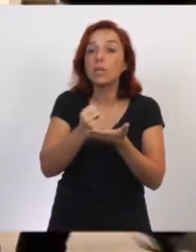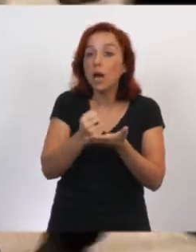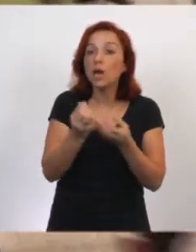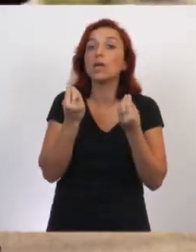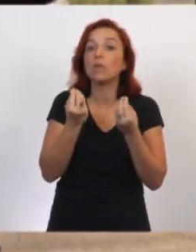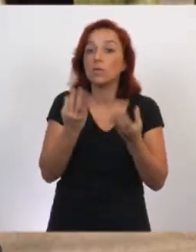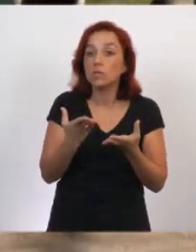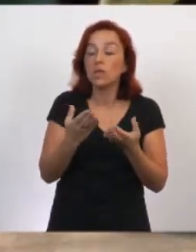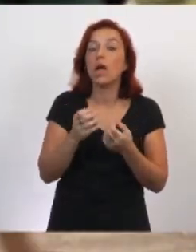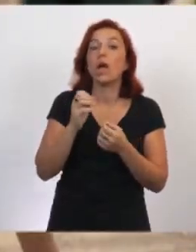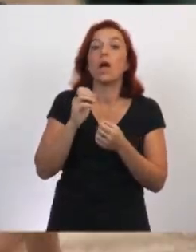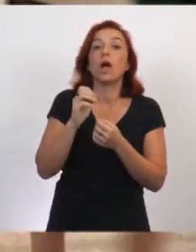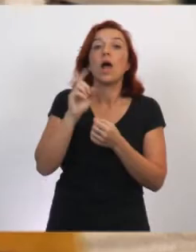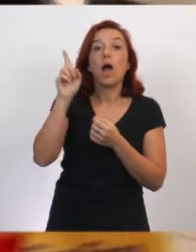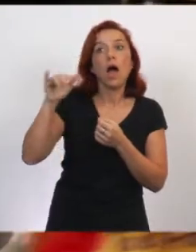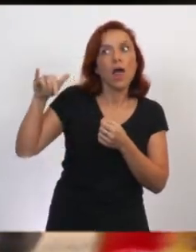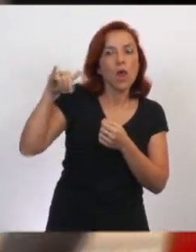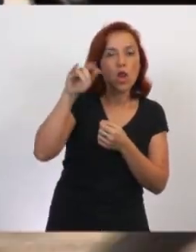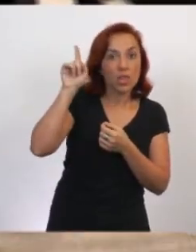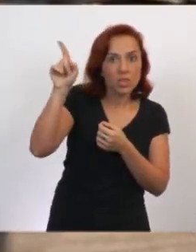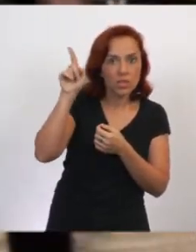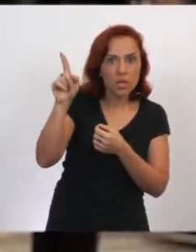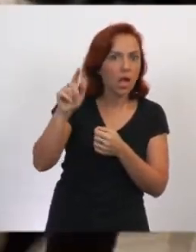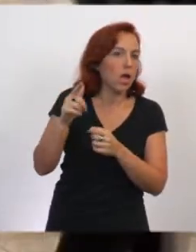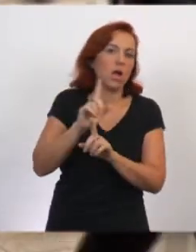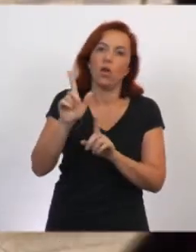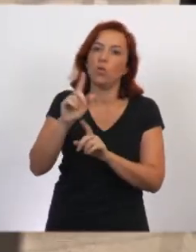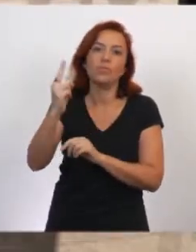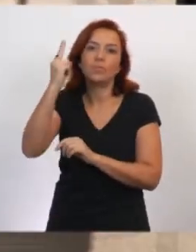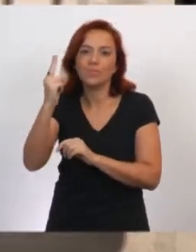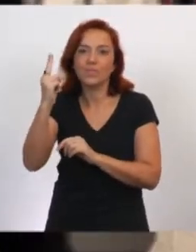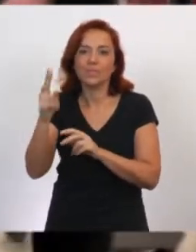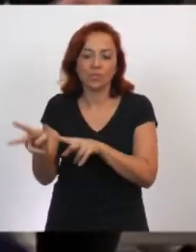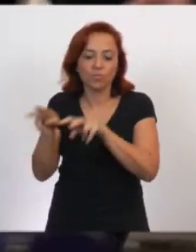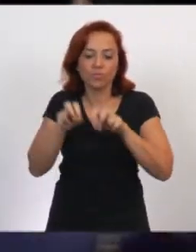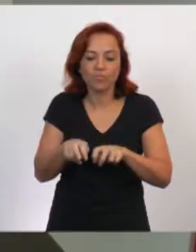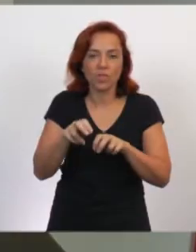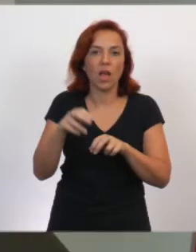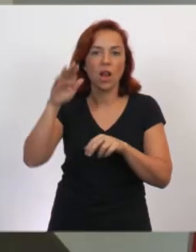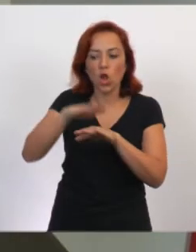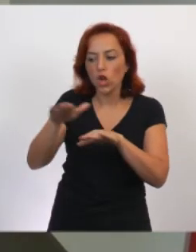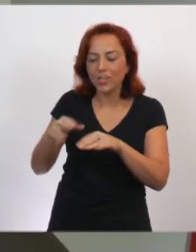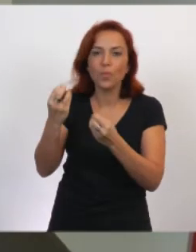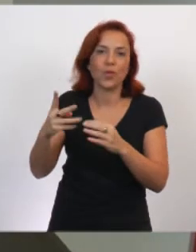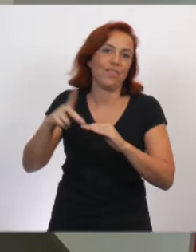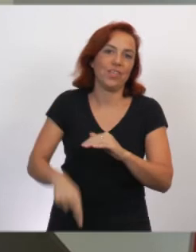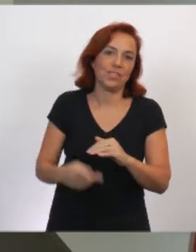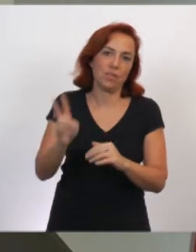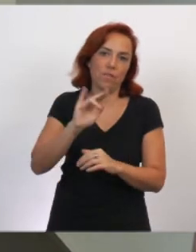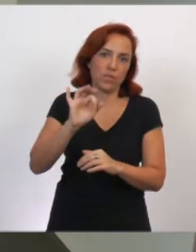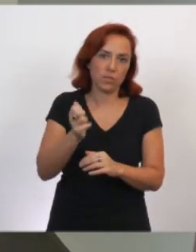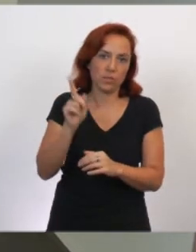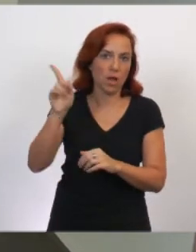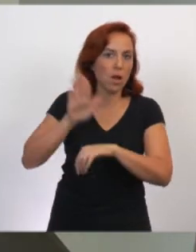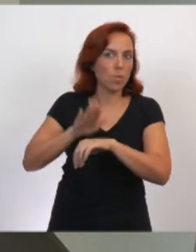pasajes, tenemos que recordar que ya la aerolínea no tendría que haber embarcado a los niños, dado que la visa estaba